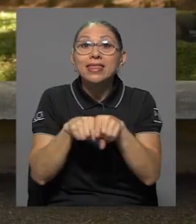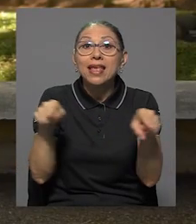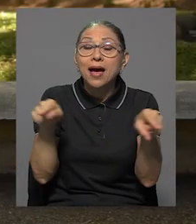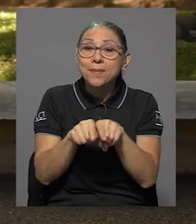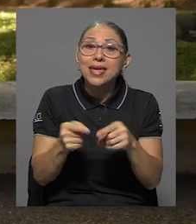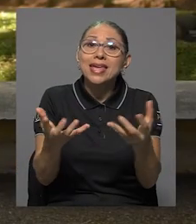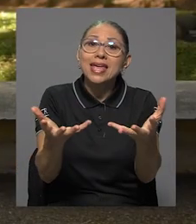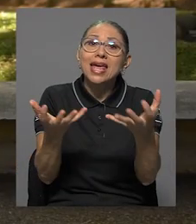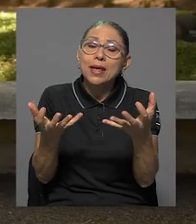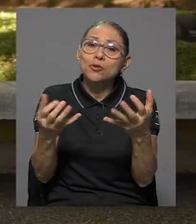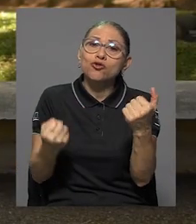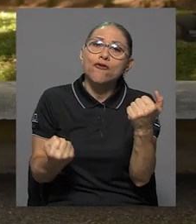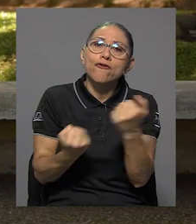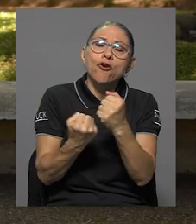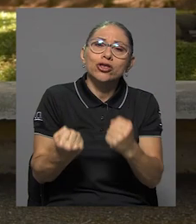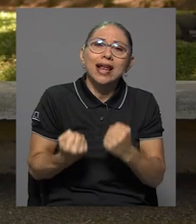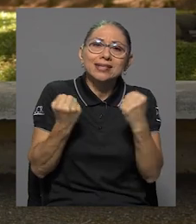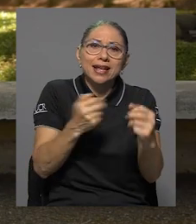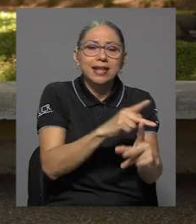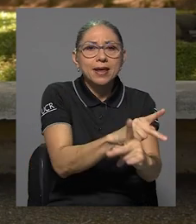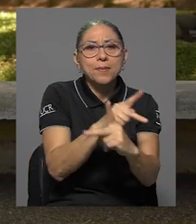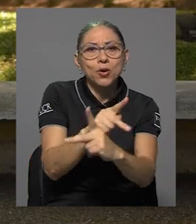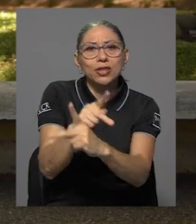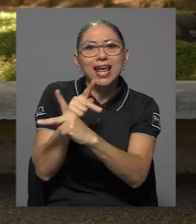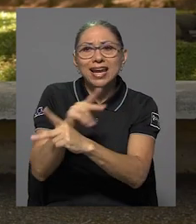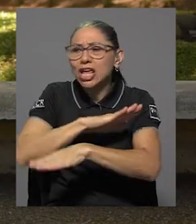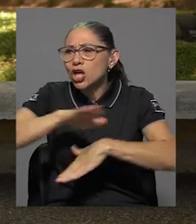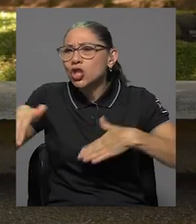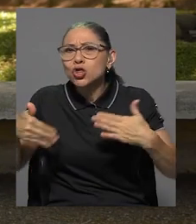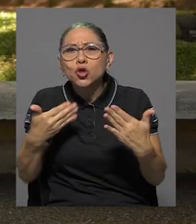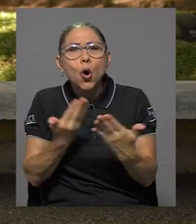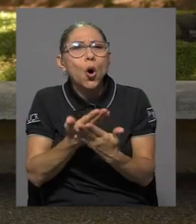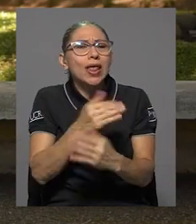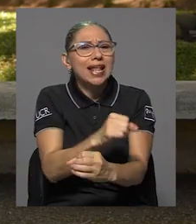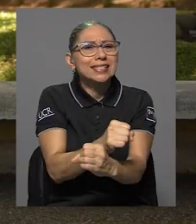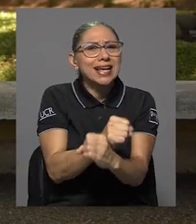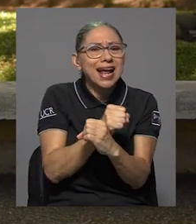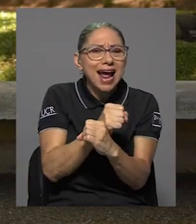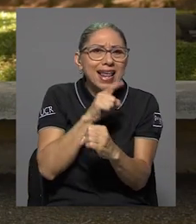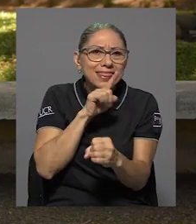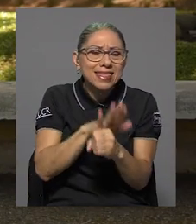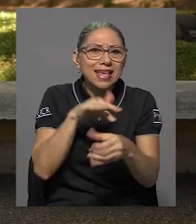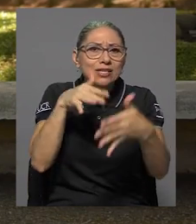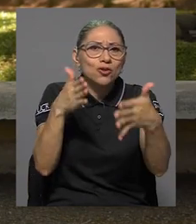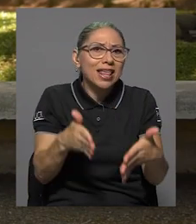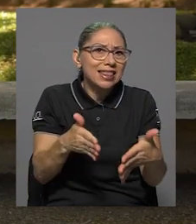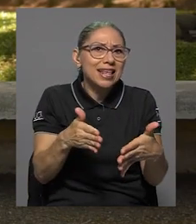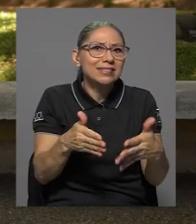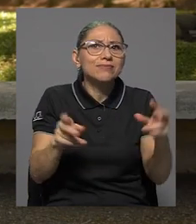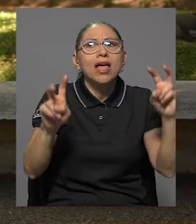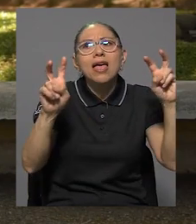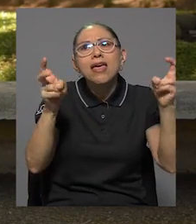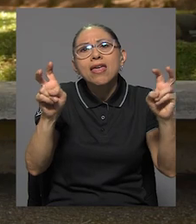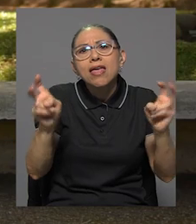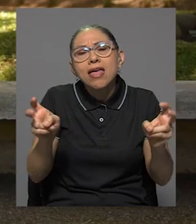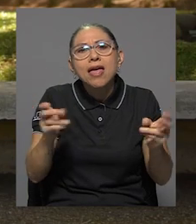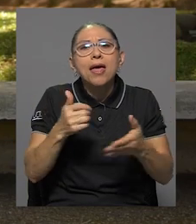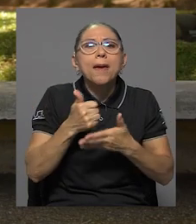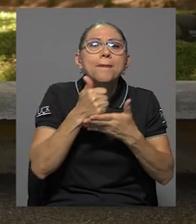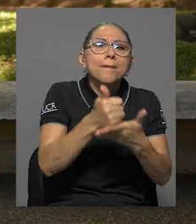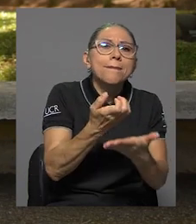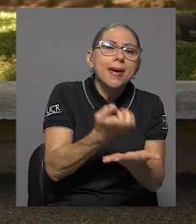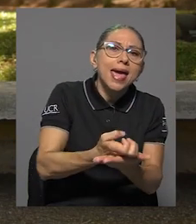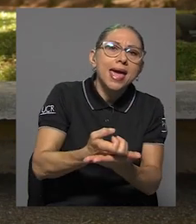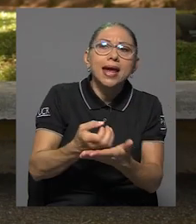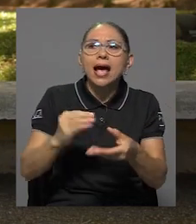junto al estudiantado, busca fortalecer y también proteger todas las garantías estudiantiles en temas de beca, cupos y demás. Y